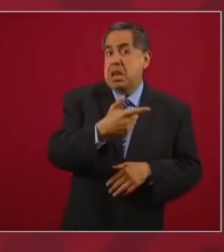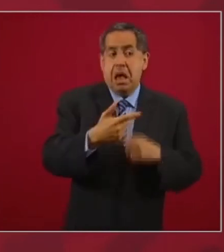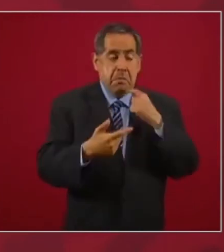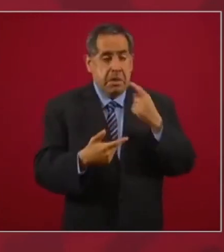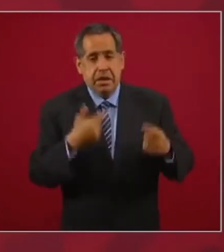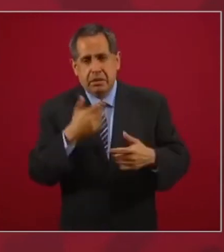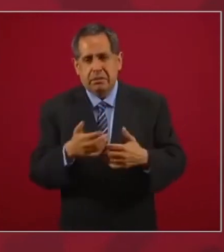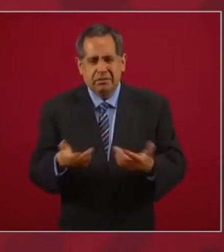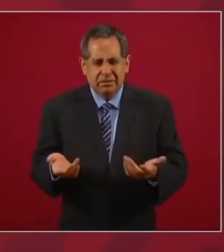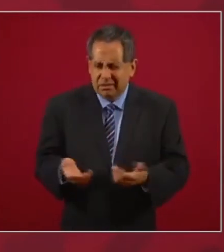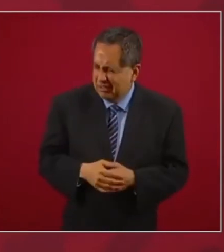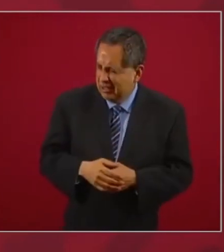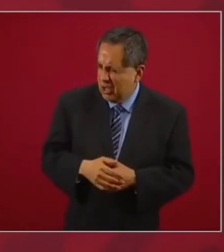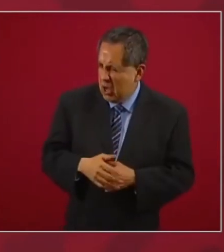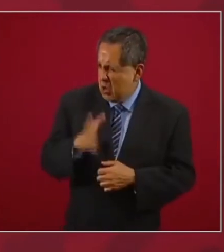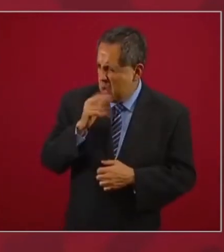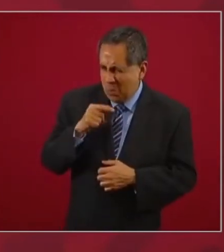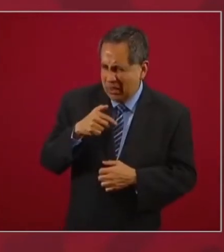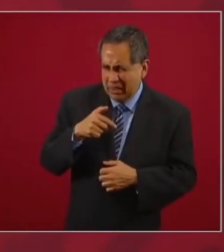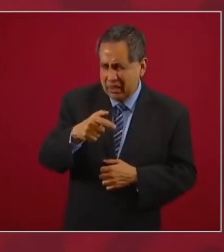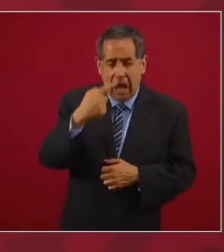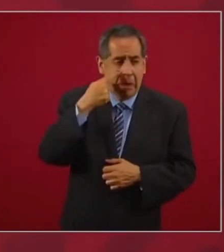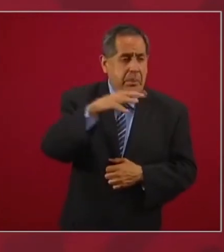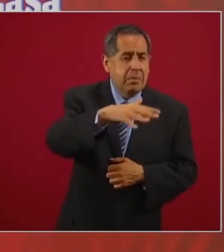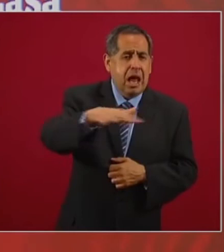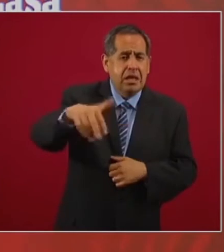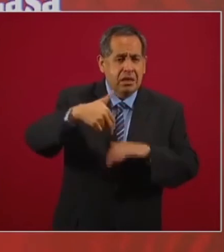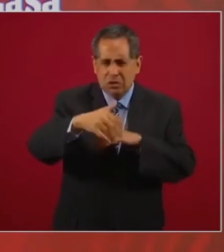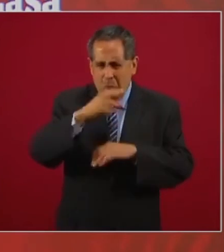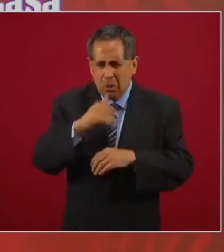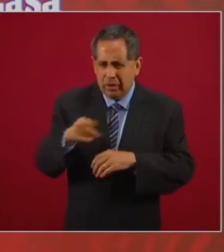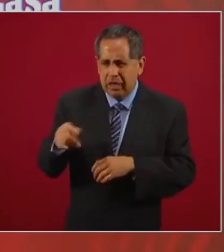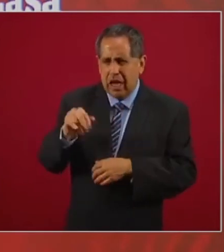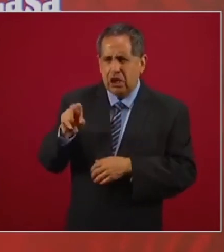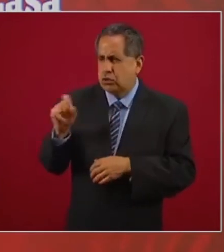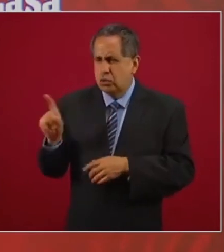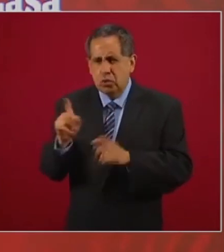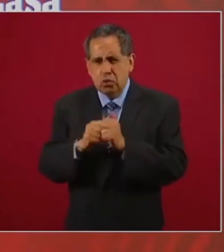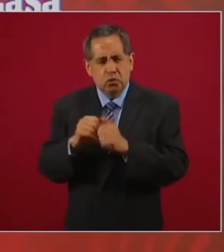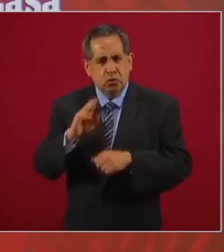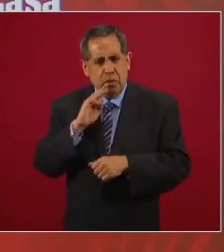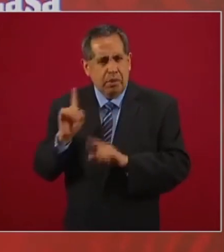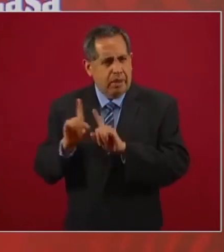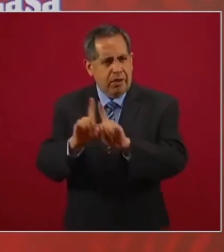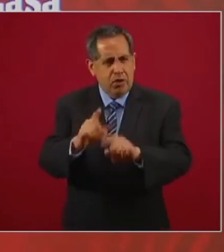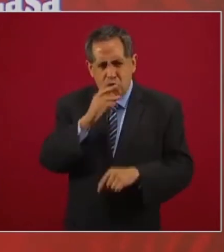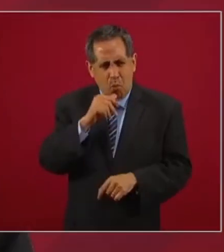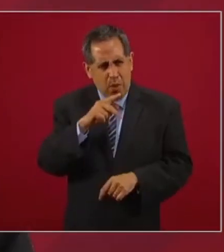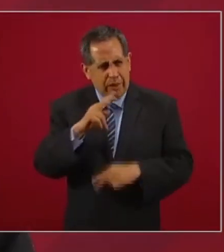¿Quién no puede ir Jesús, su mamá, que no pueden ir a